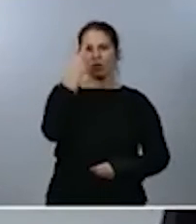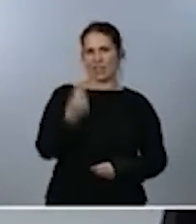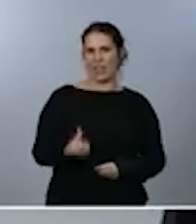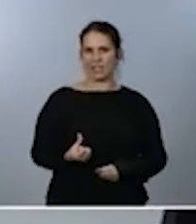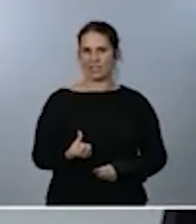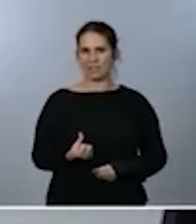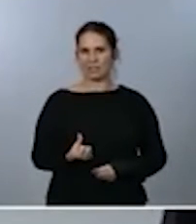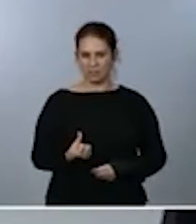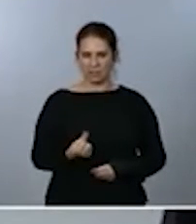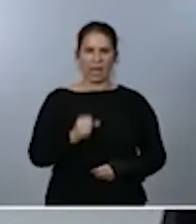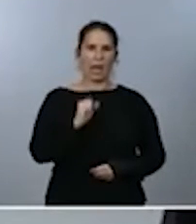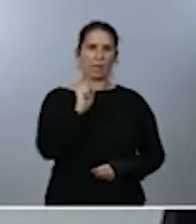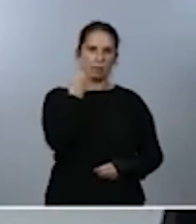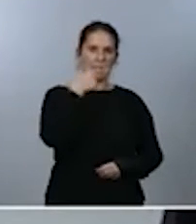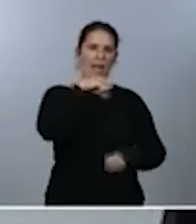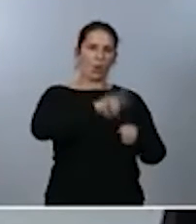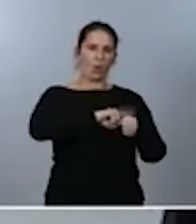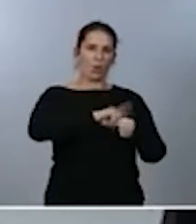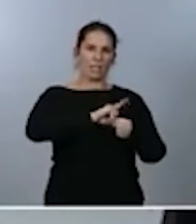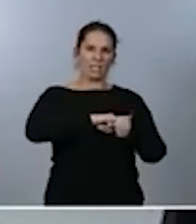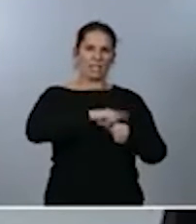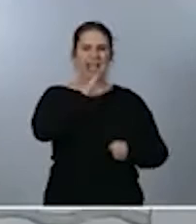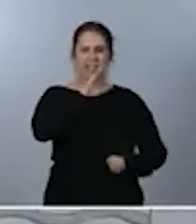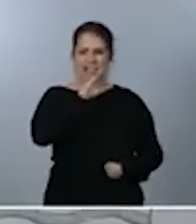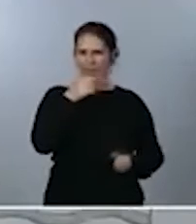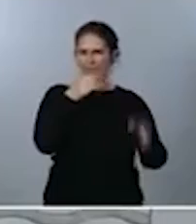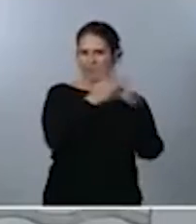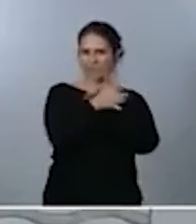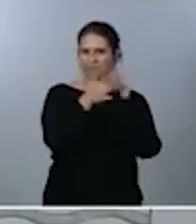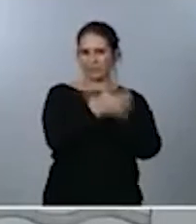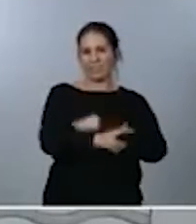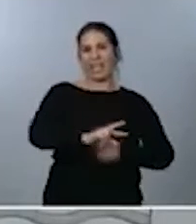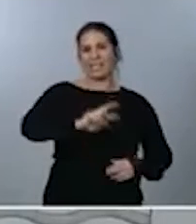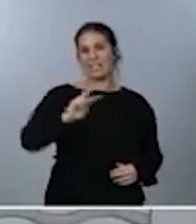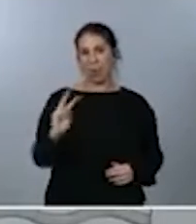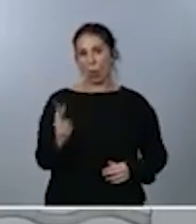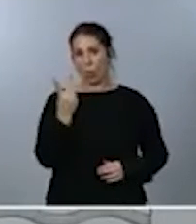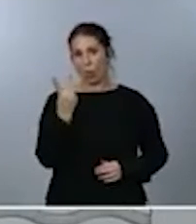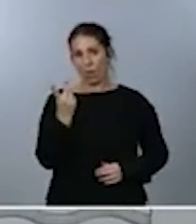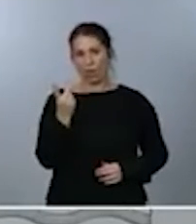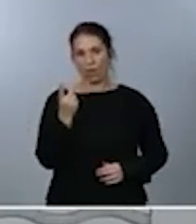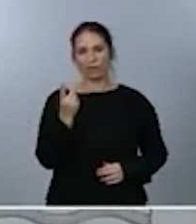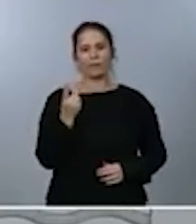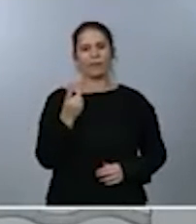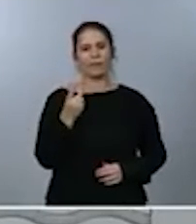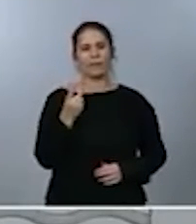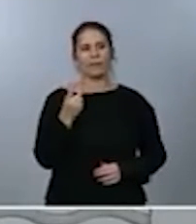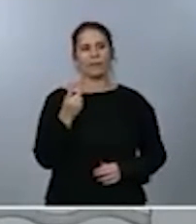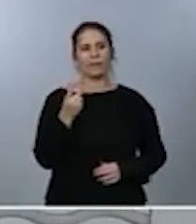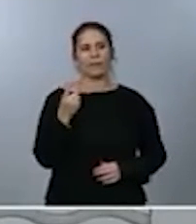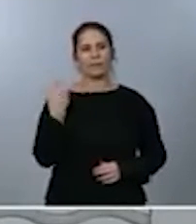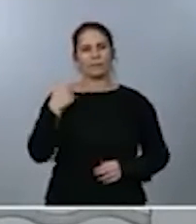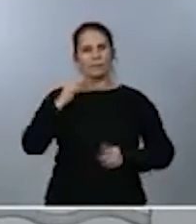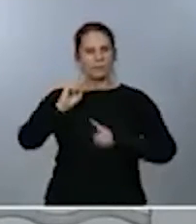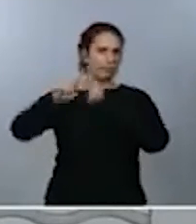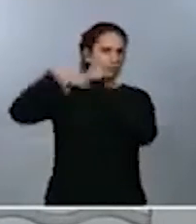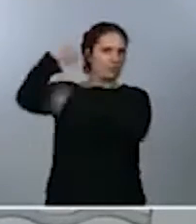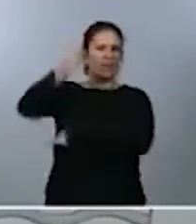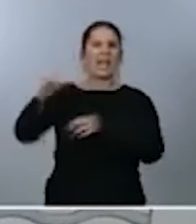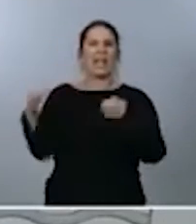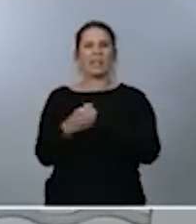protagonizarán las personas que acabo de mencionar, y una segunda jornada de trabajo que ya será desarrollada por los equipos técnicos